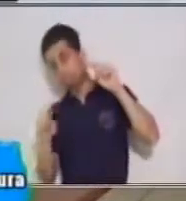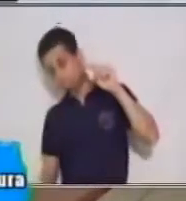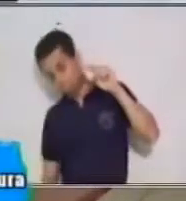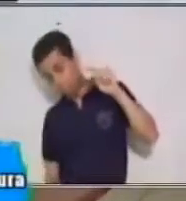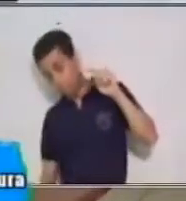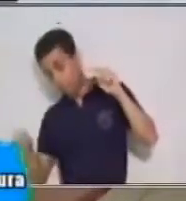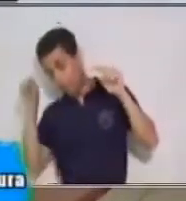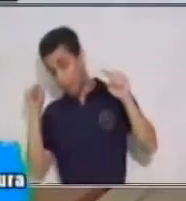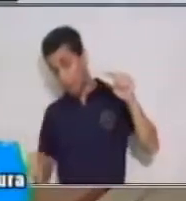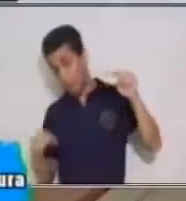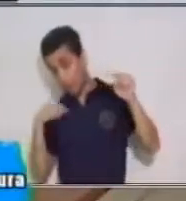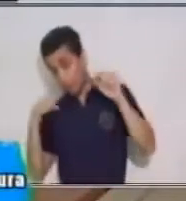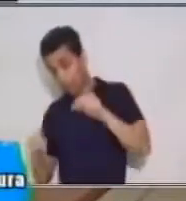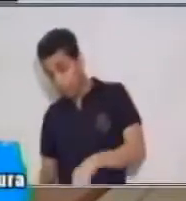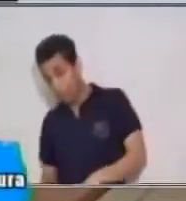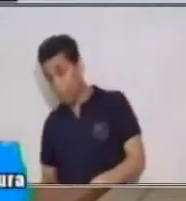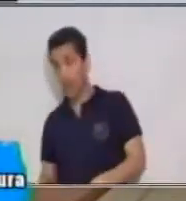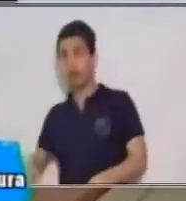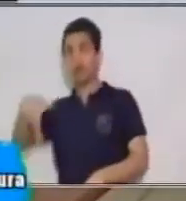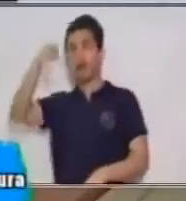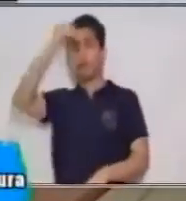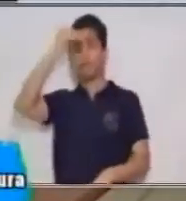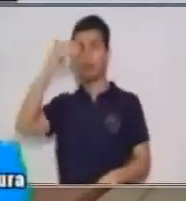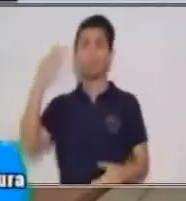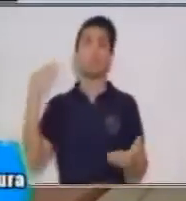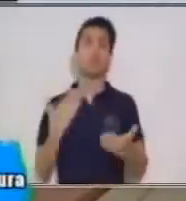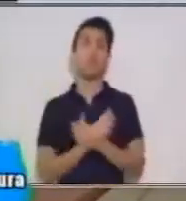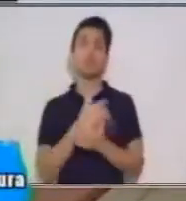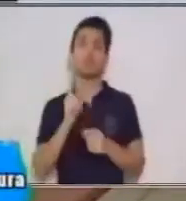donde llegas a aprender algo nuevo.